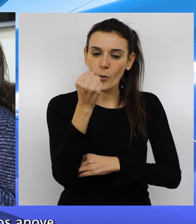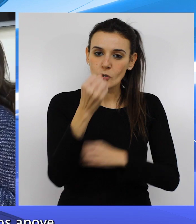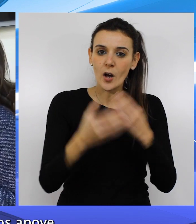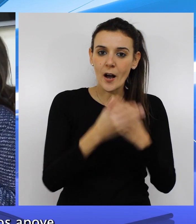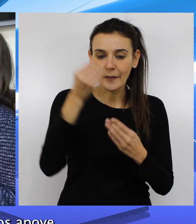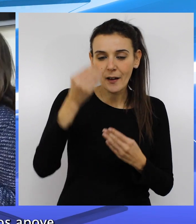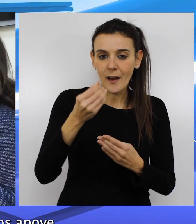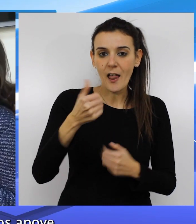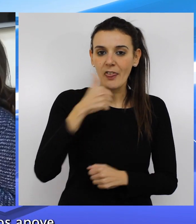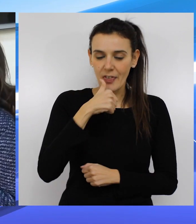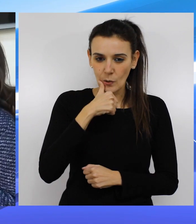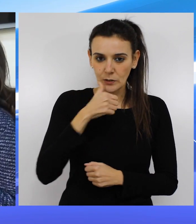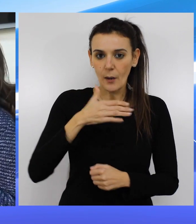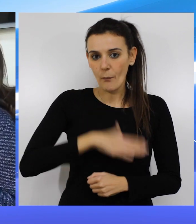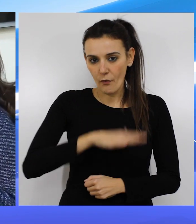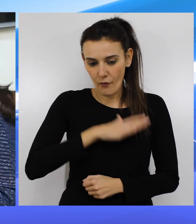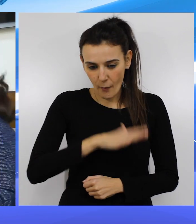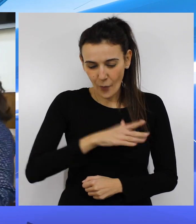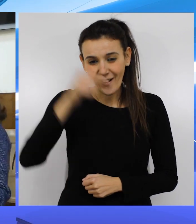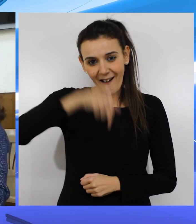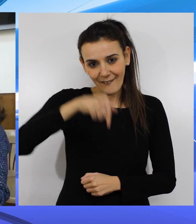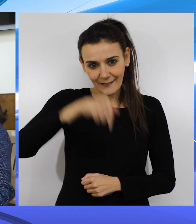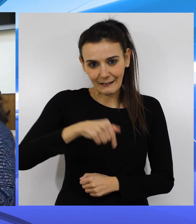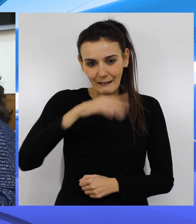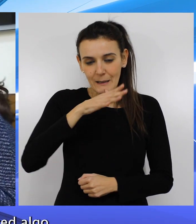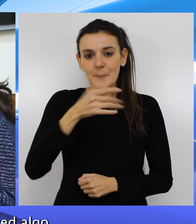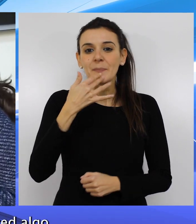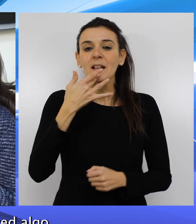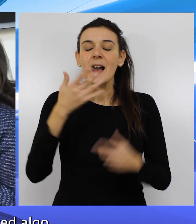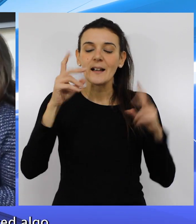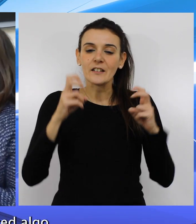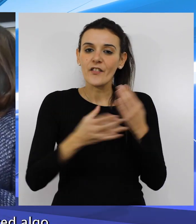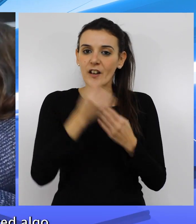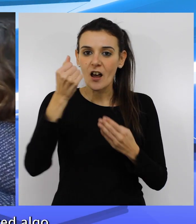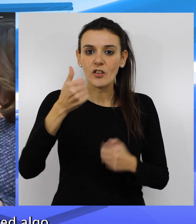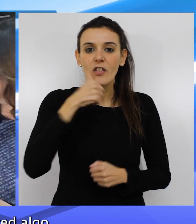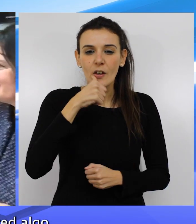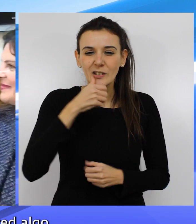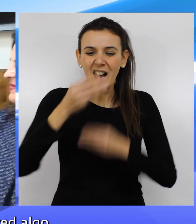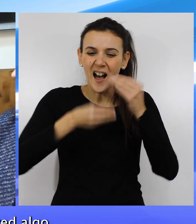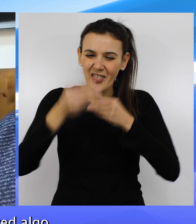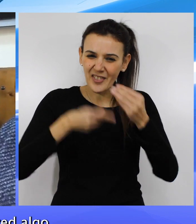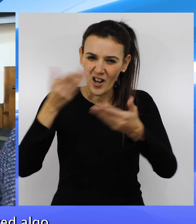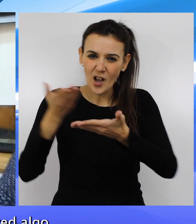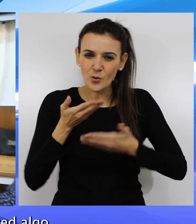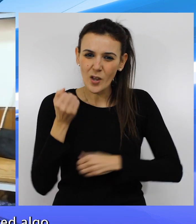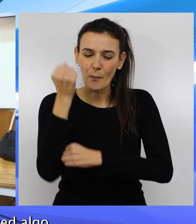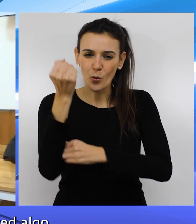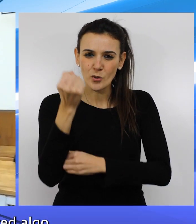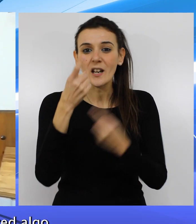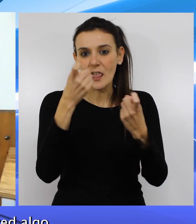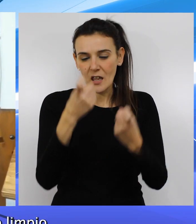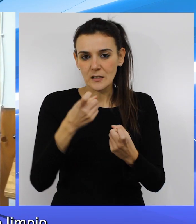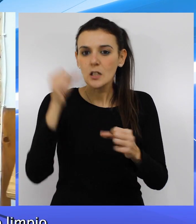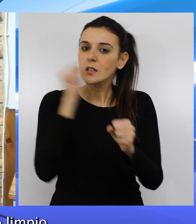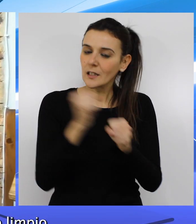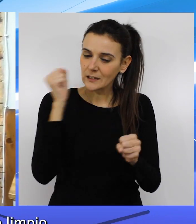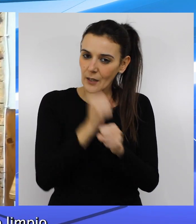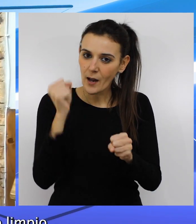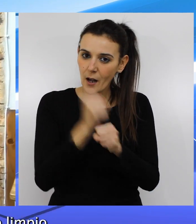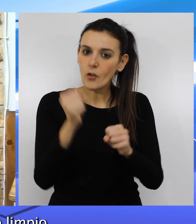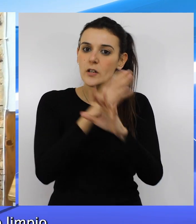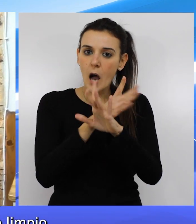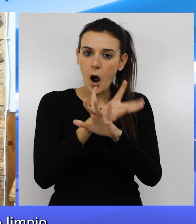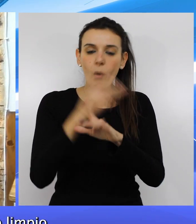apoye la Real Federación de Ceuta. Desde aquí, por favor, Real Federación de Ceuta, hacer algo por estos chicos porque se lo merecen y lo han